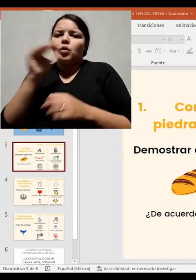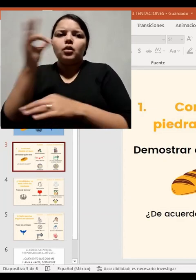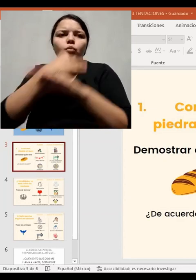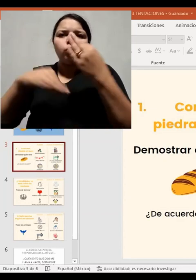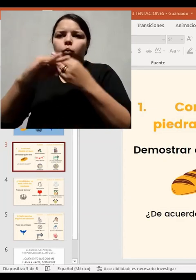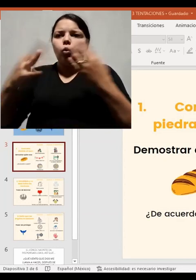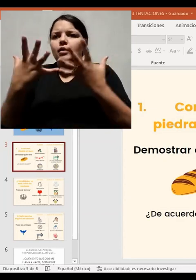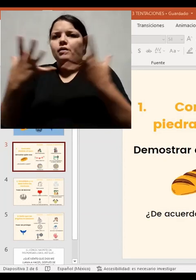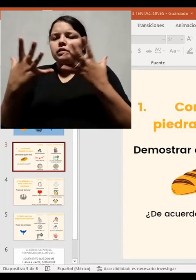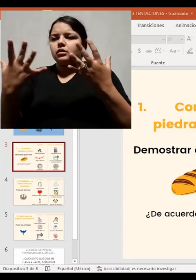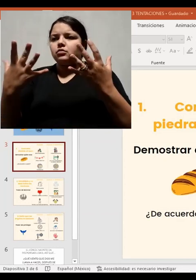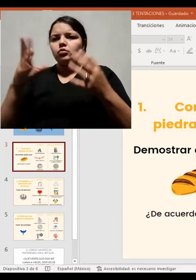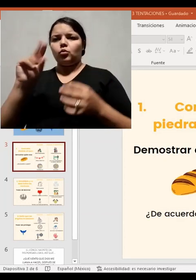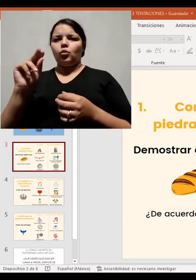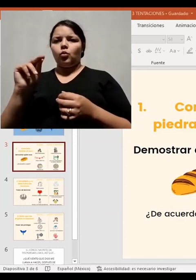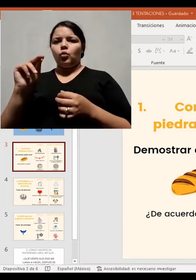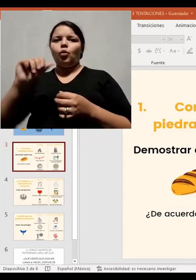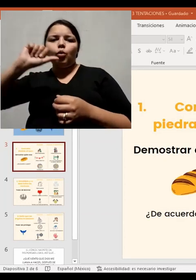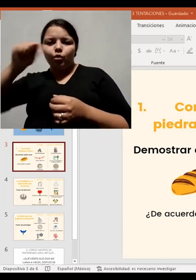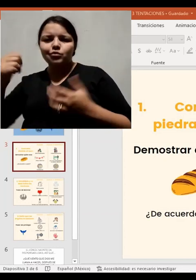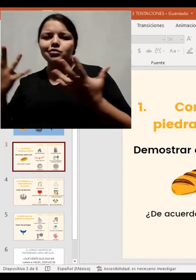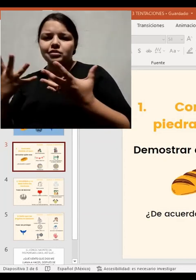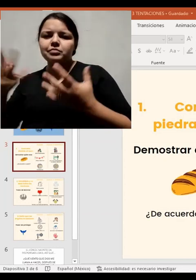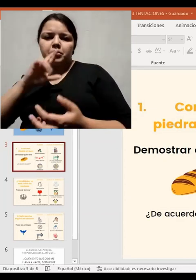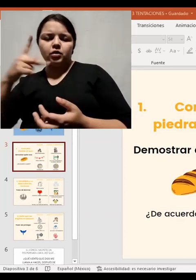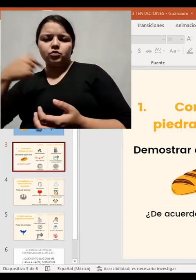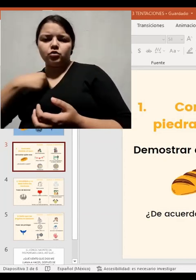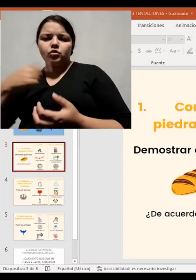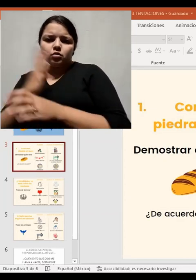cosas y puedo aprender. Entonces, eso tiene que ver.